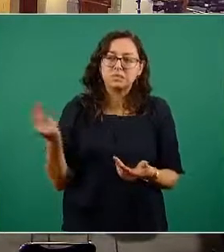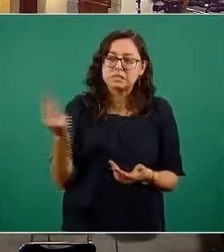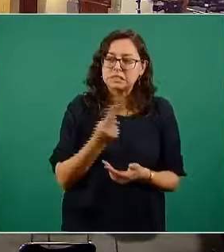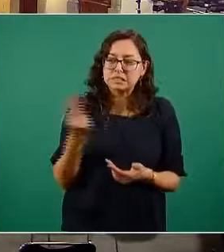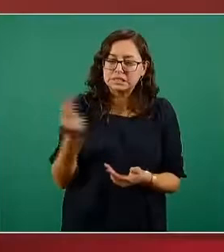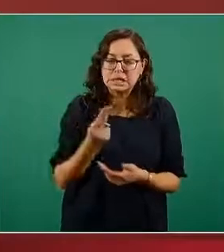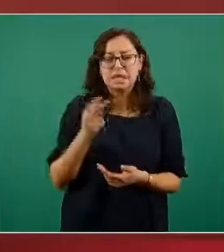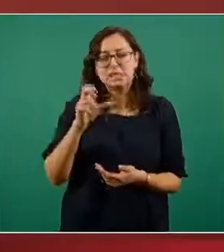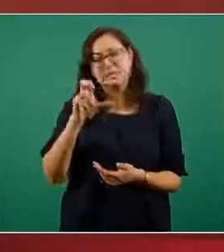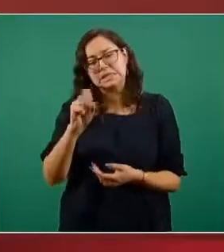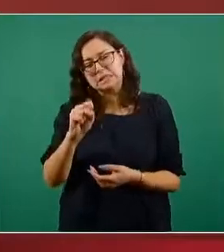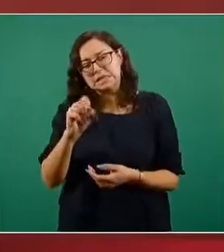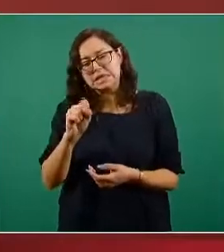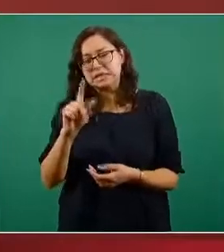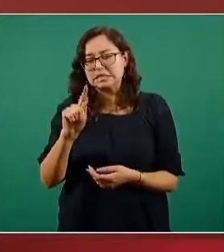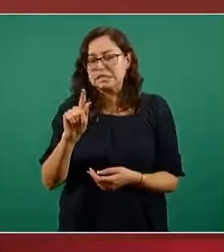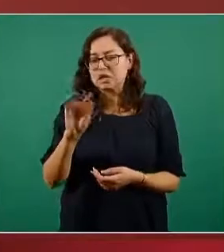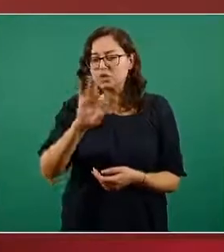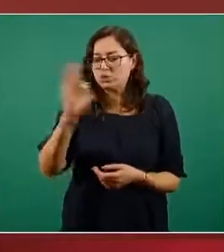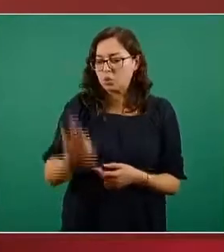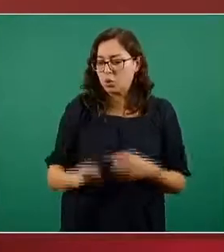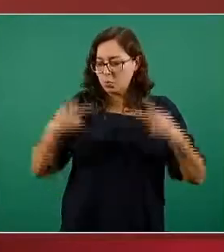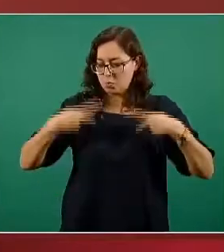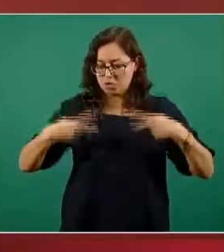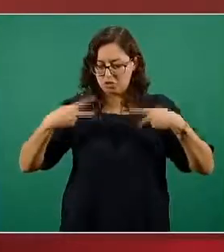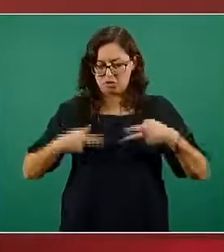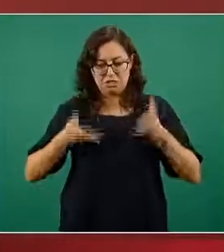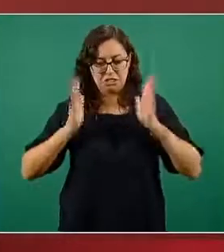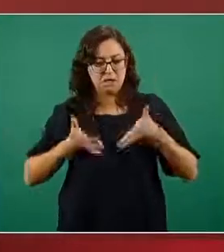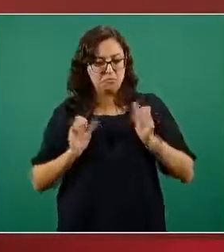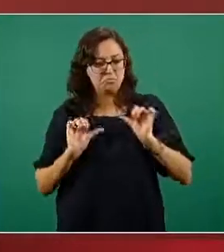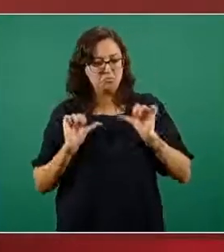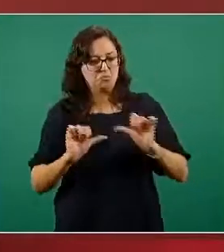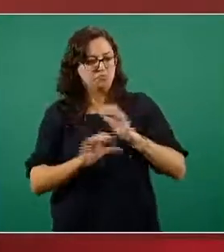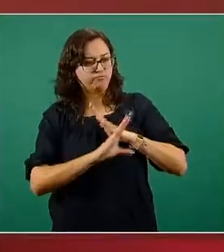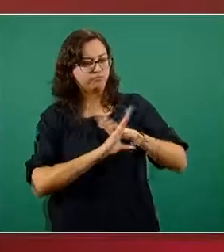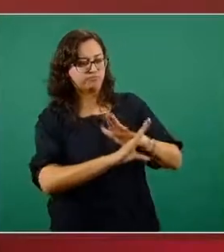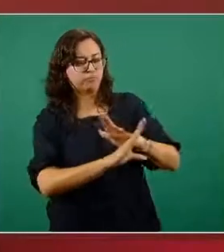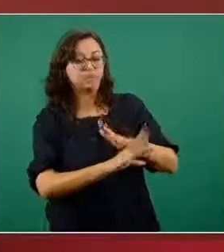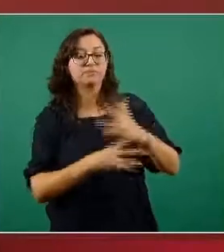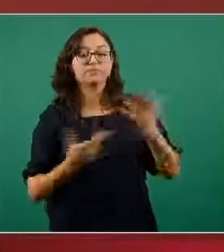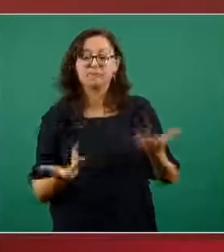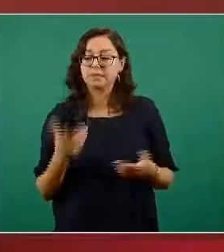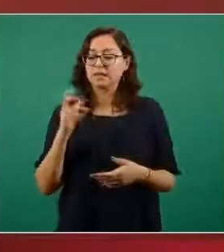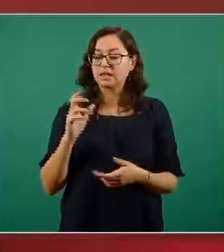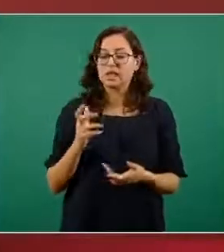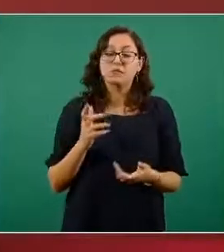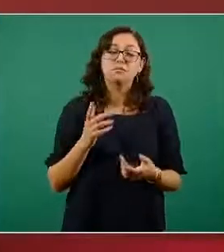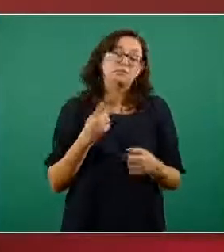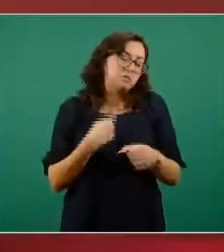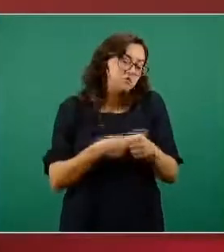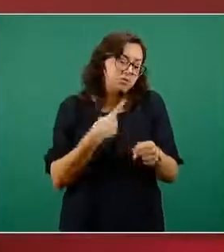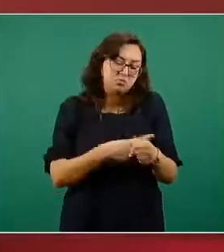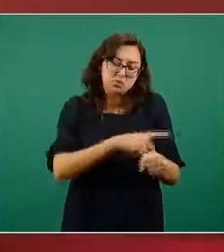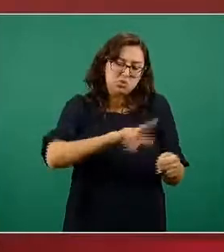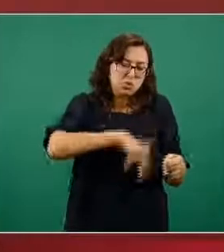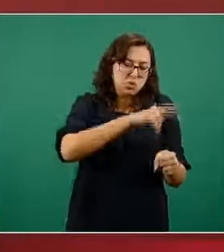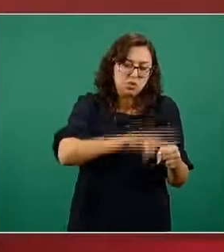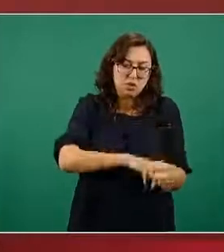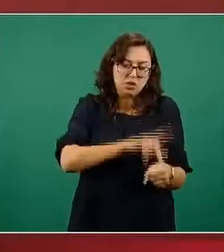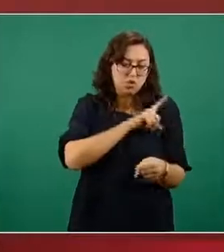y 75% de personas que fueran inmunes insisto ya por infección natural o por